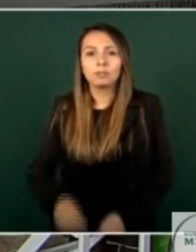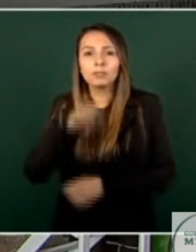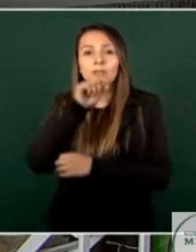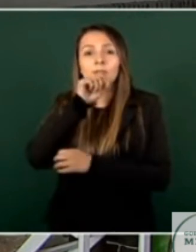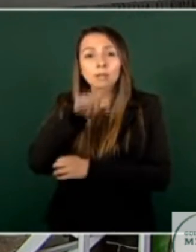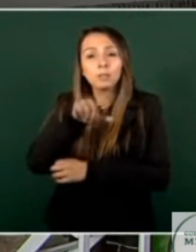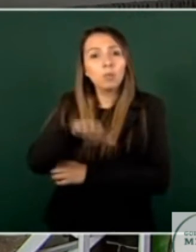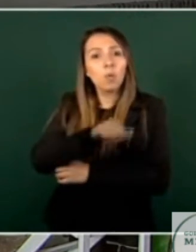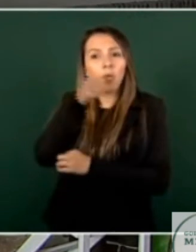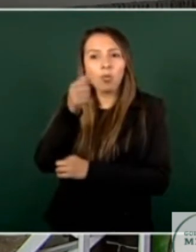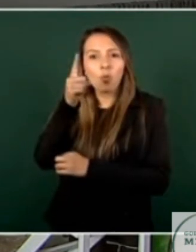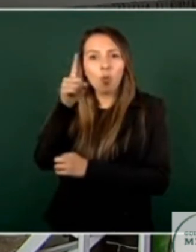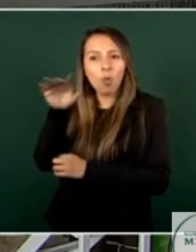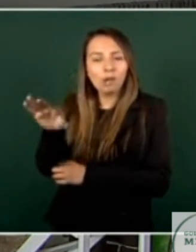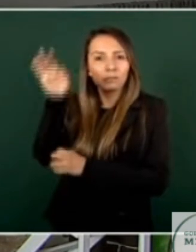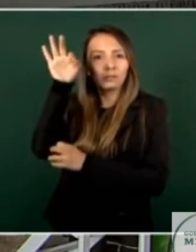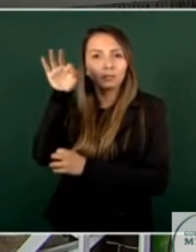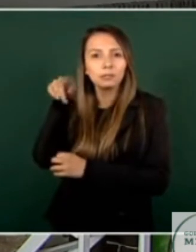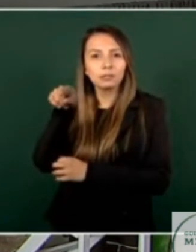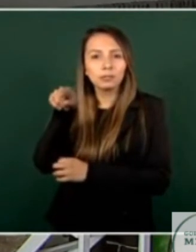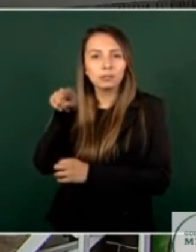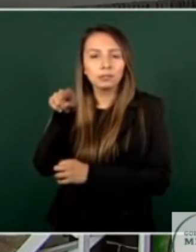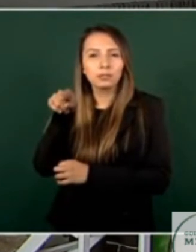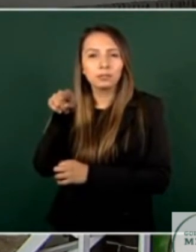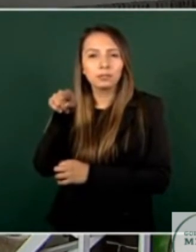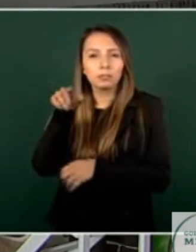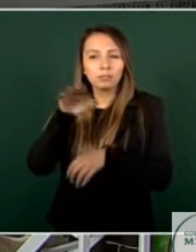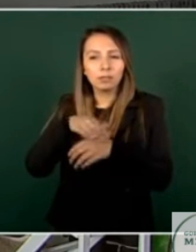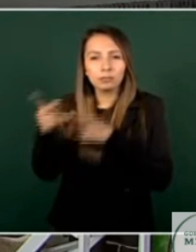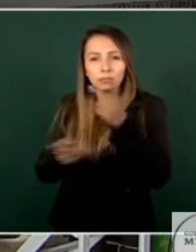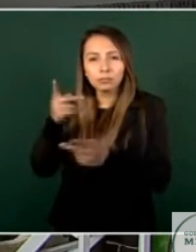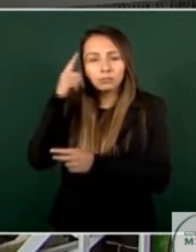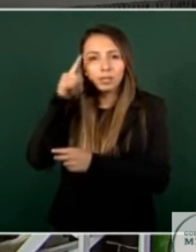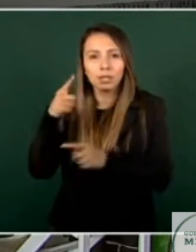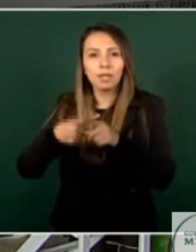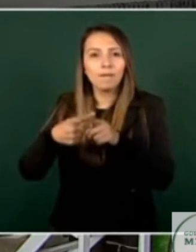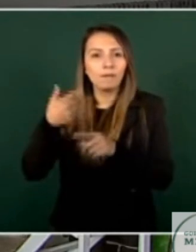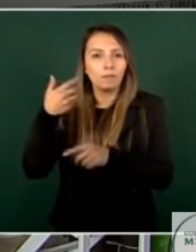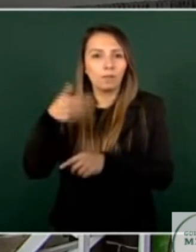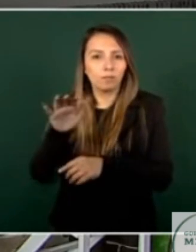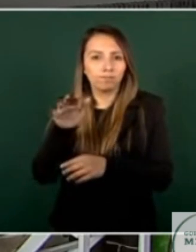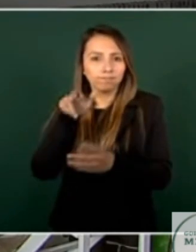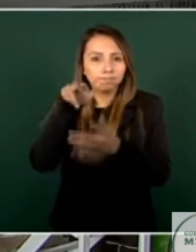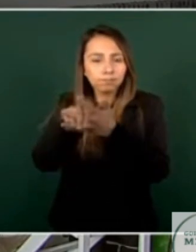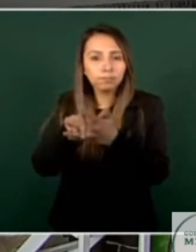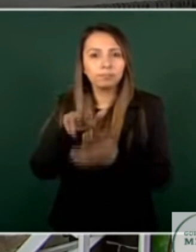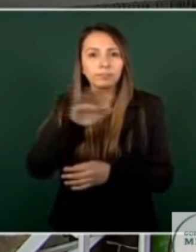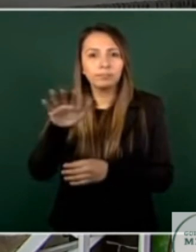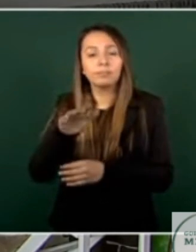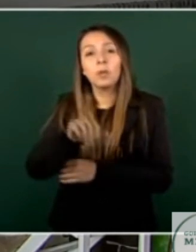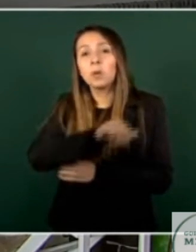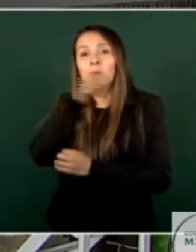que consideramos que va a ser la clave para el tema de autoría intelectual Siguiente El caso de Margarito Martínez